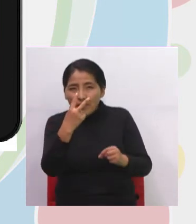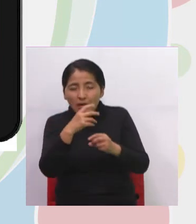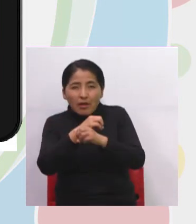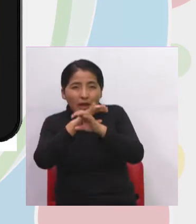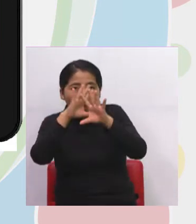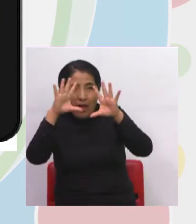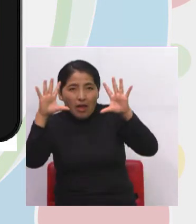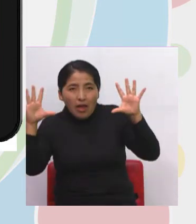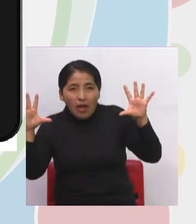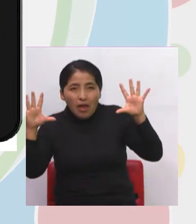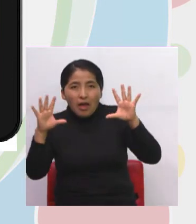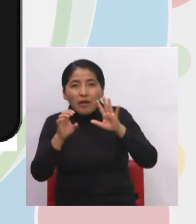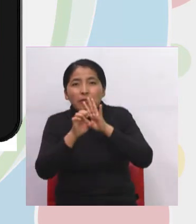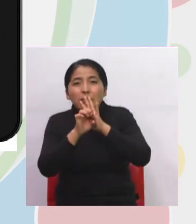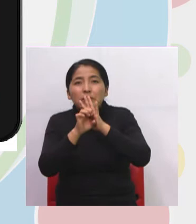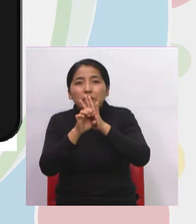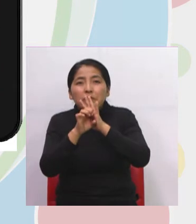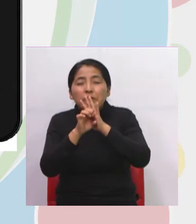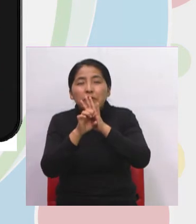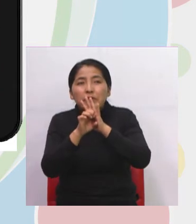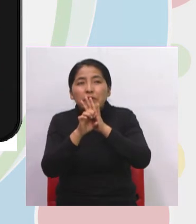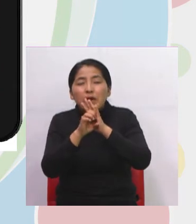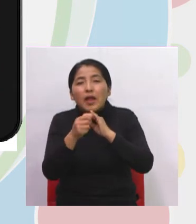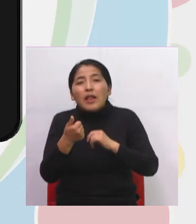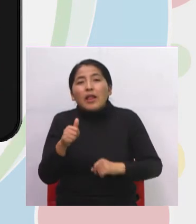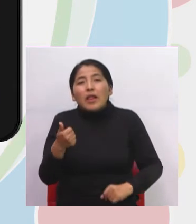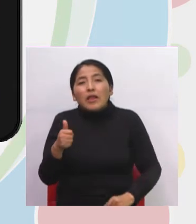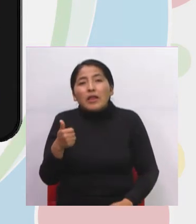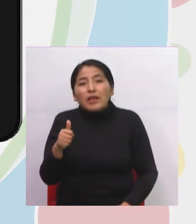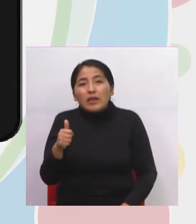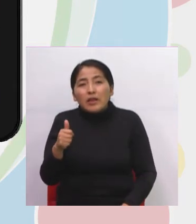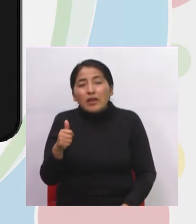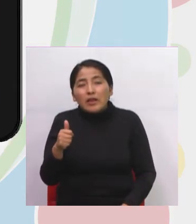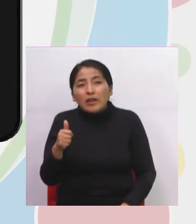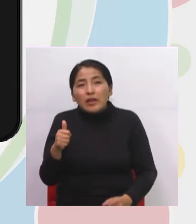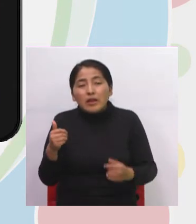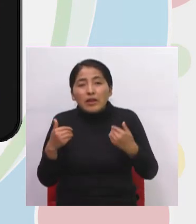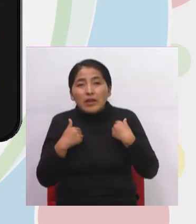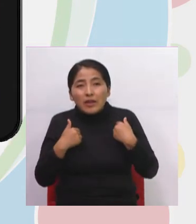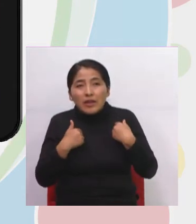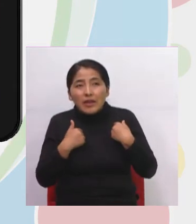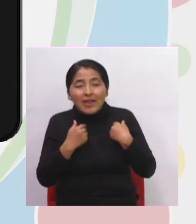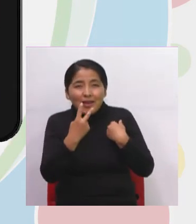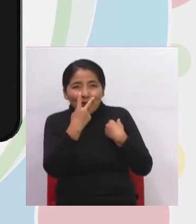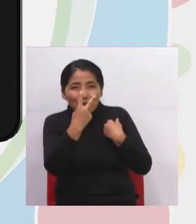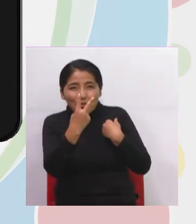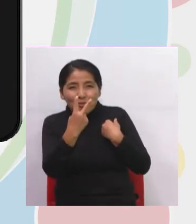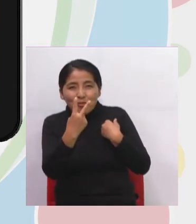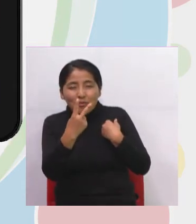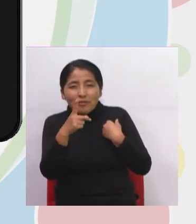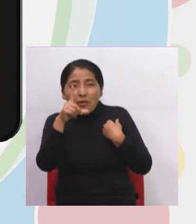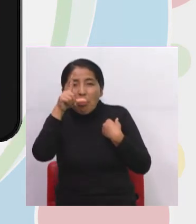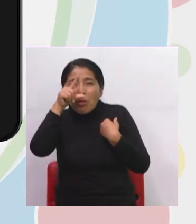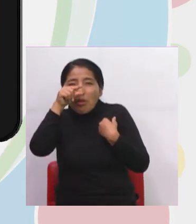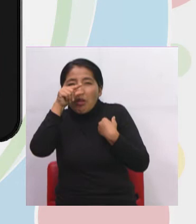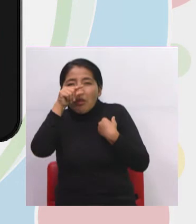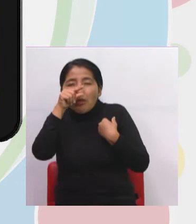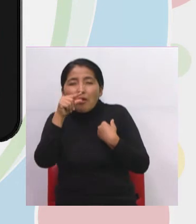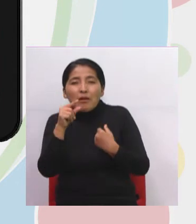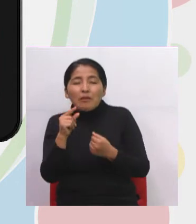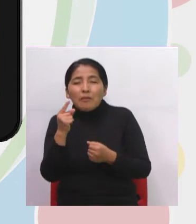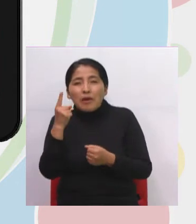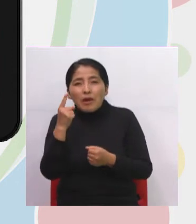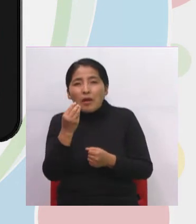Por ejemplo, tenemos en el billete de 10 a un hermoso picaflor que representa también